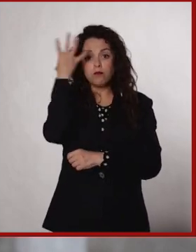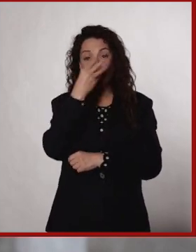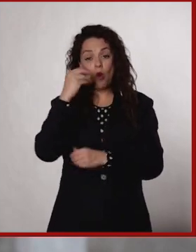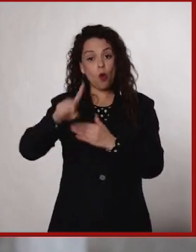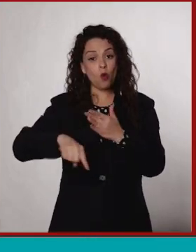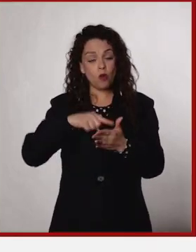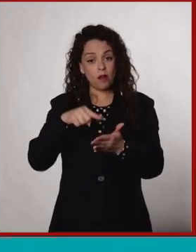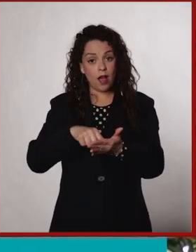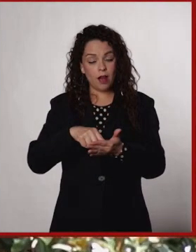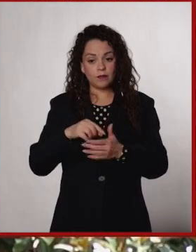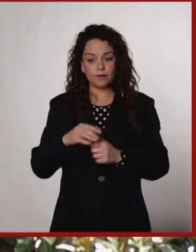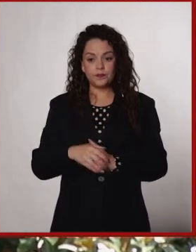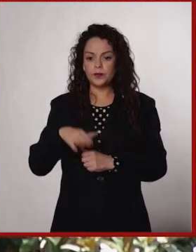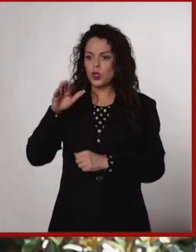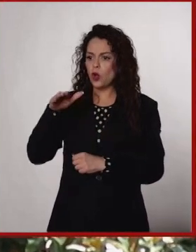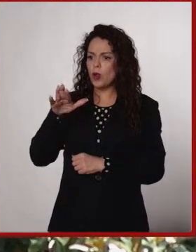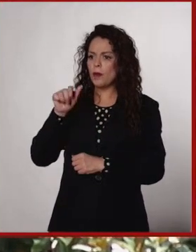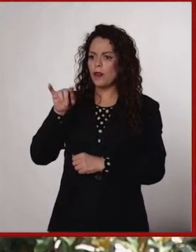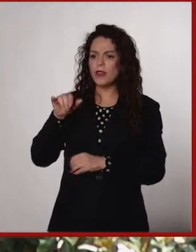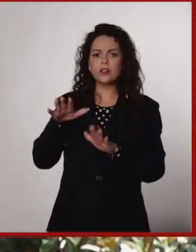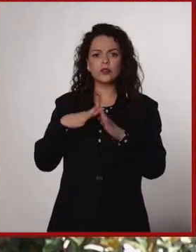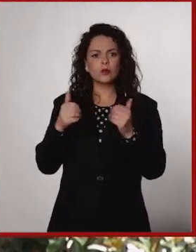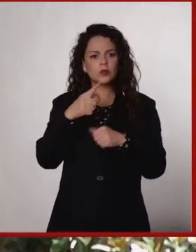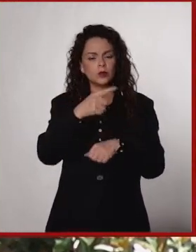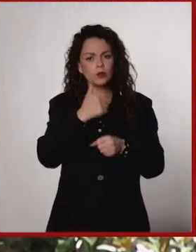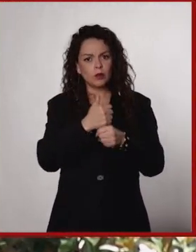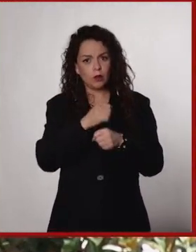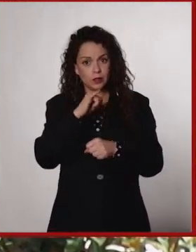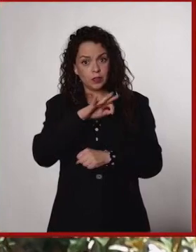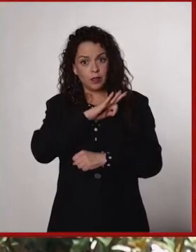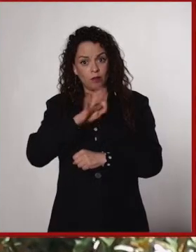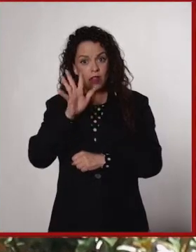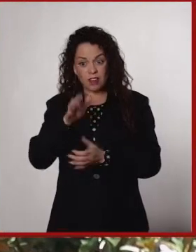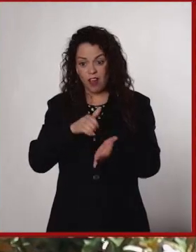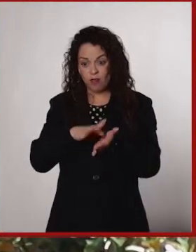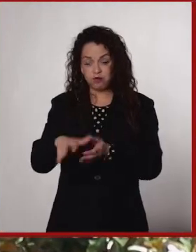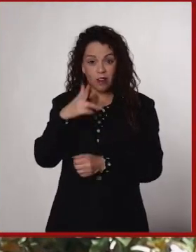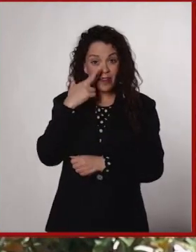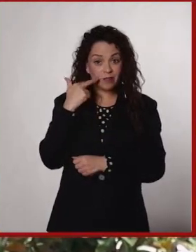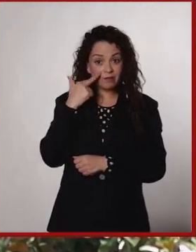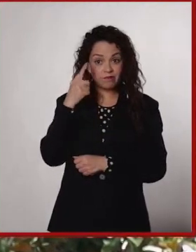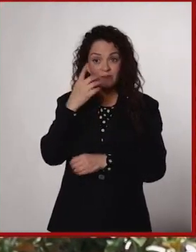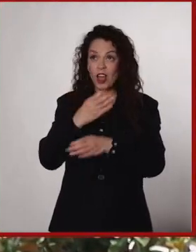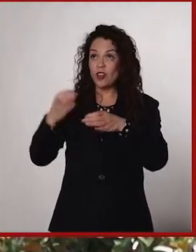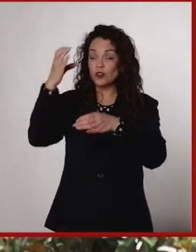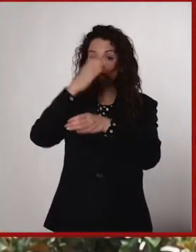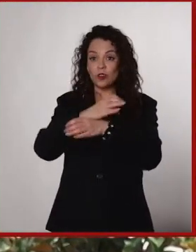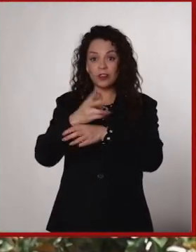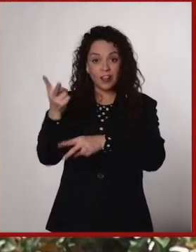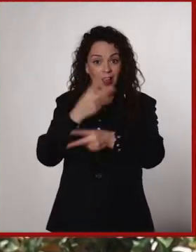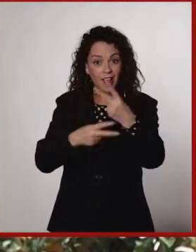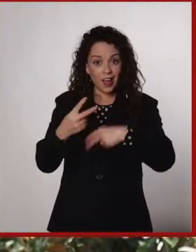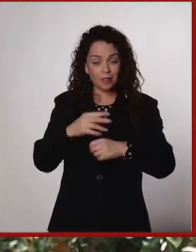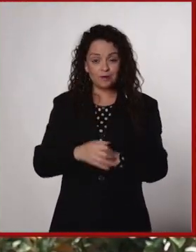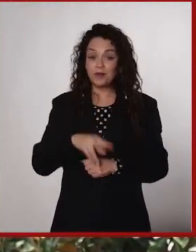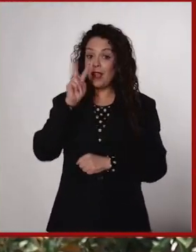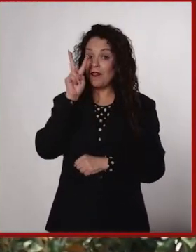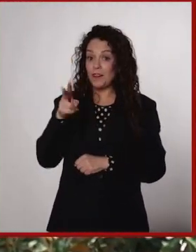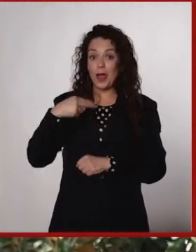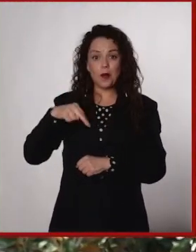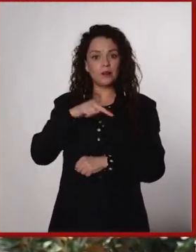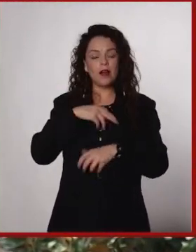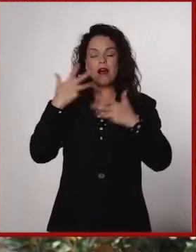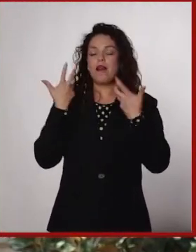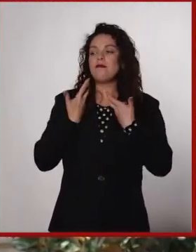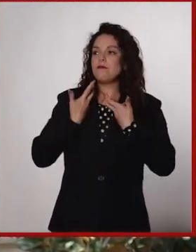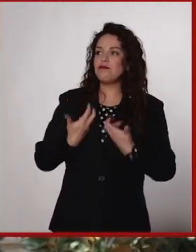magnífico lugar. Oye, Matías, ¿y cómo va tu abuelita? ¿Se pudo deshacer de la rata que entró a su azotea? La verdad es que nos llevamos